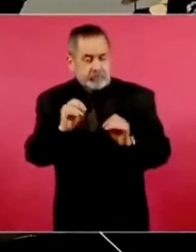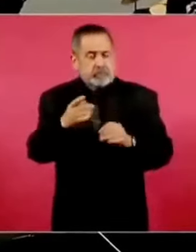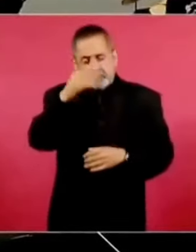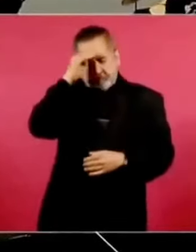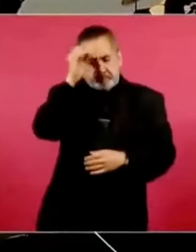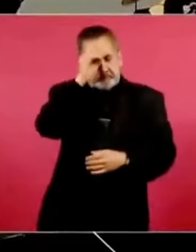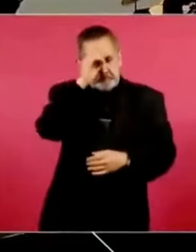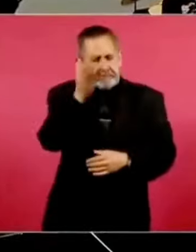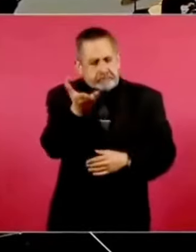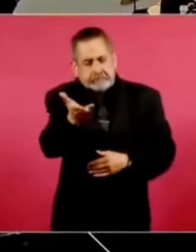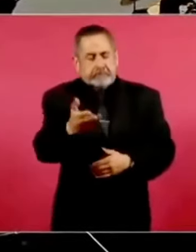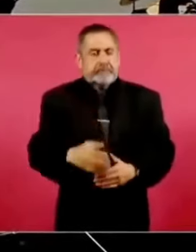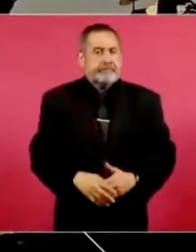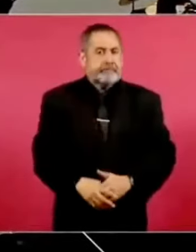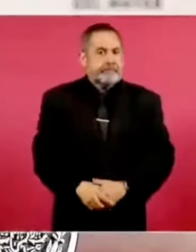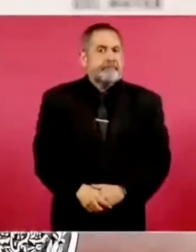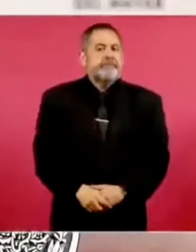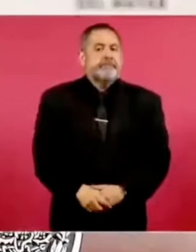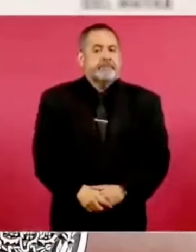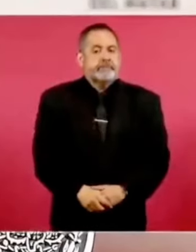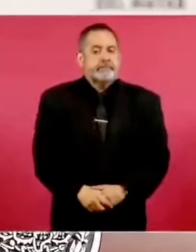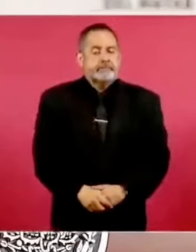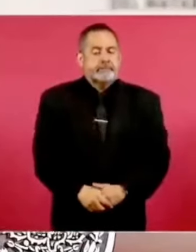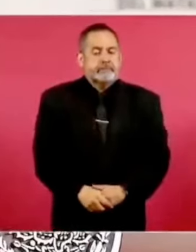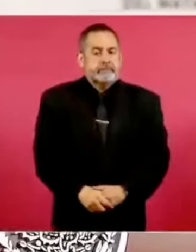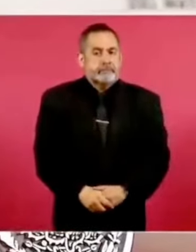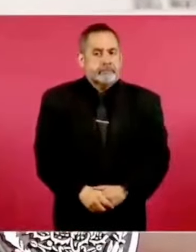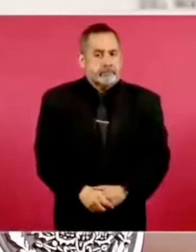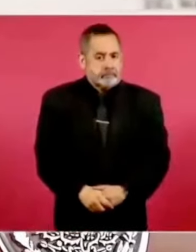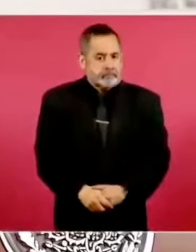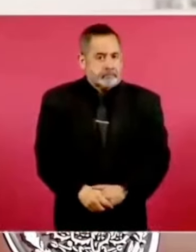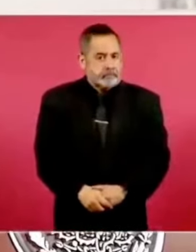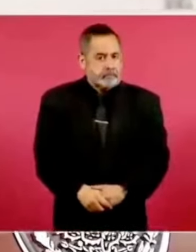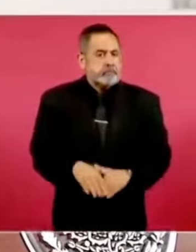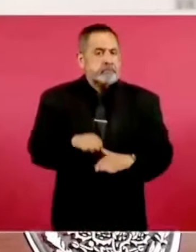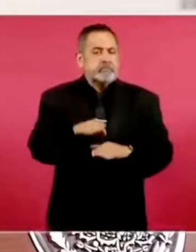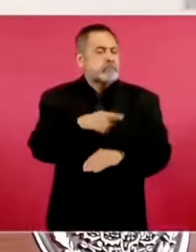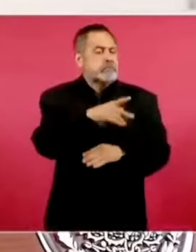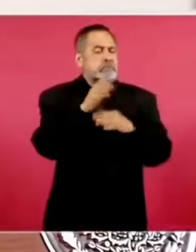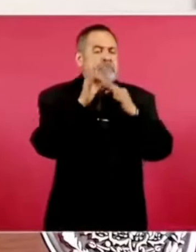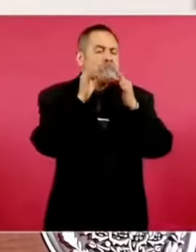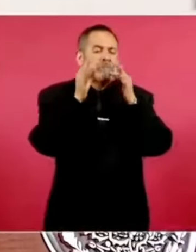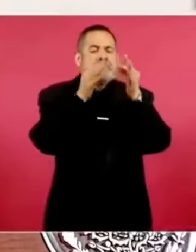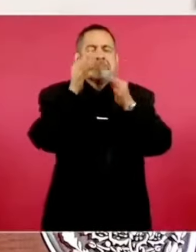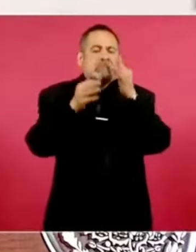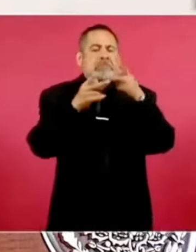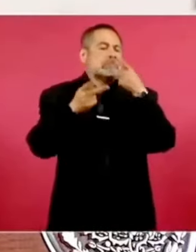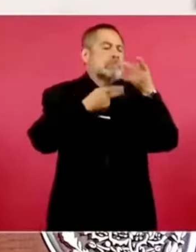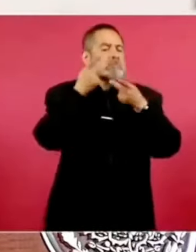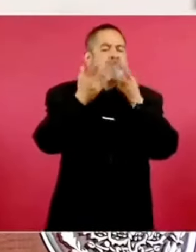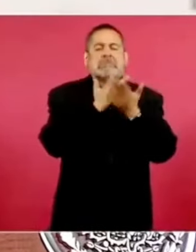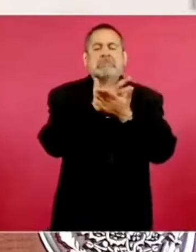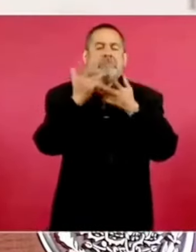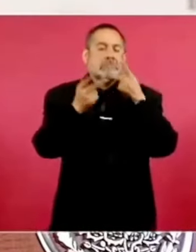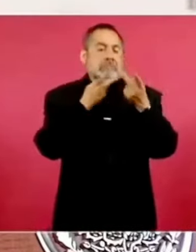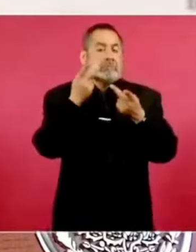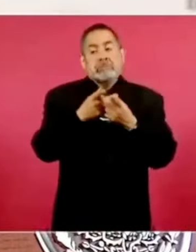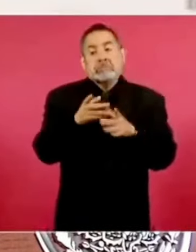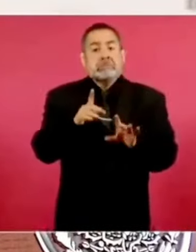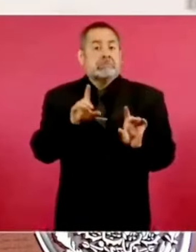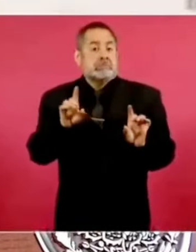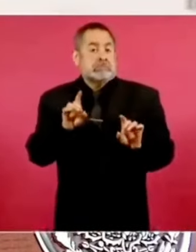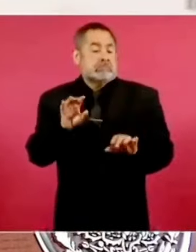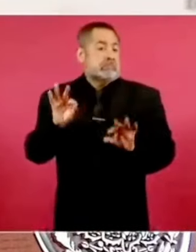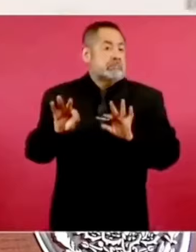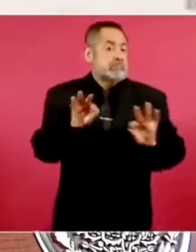ve el escenario? Bueno, es un asunto de publicistas. Y por la